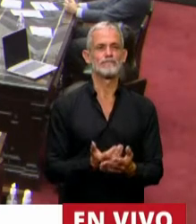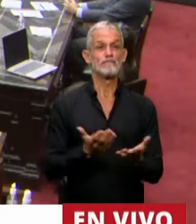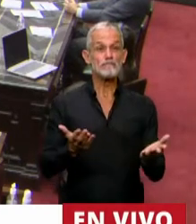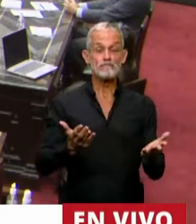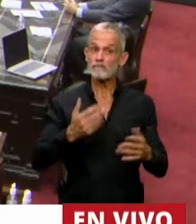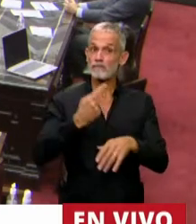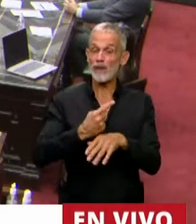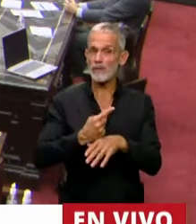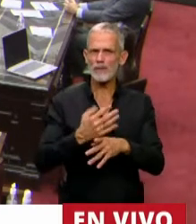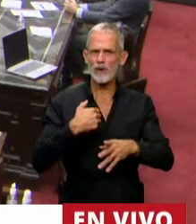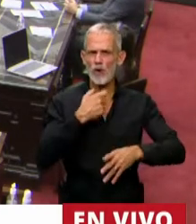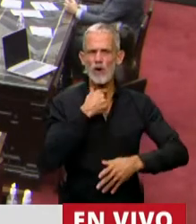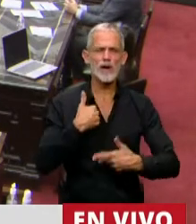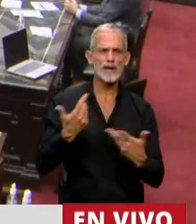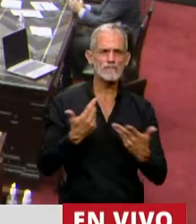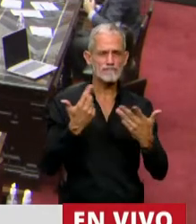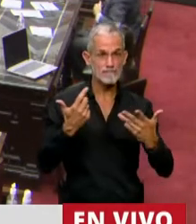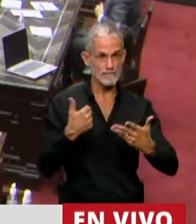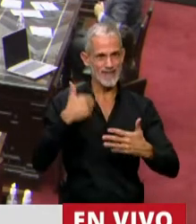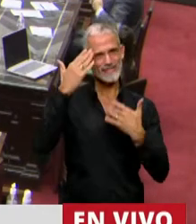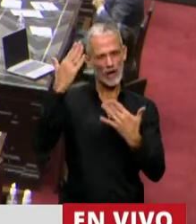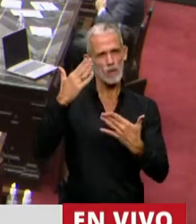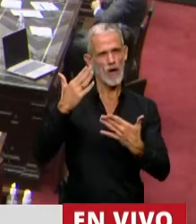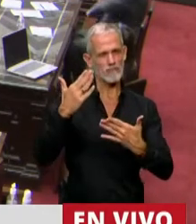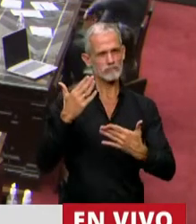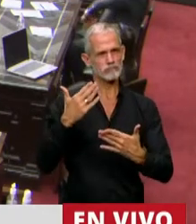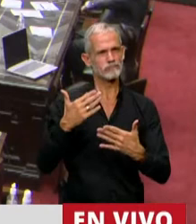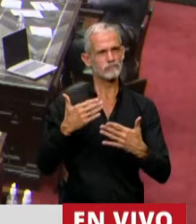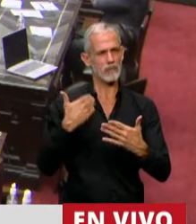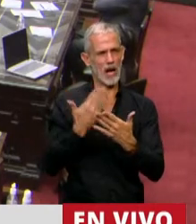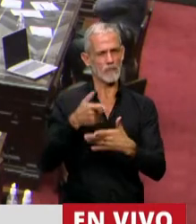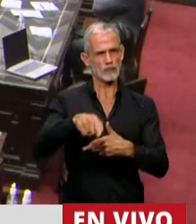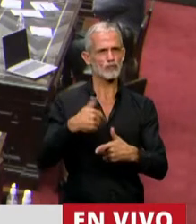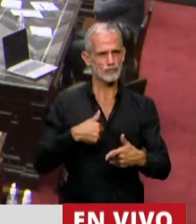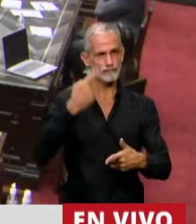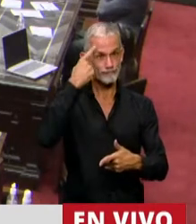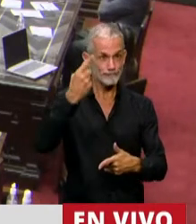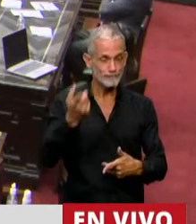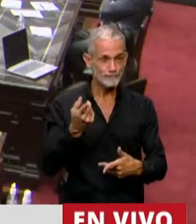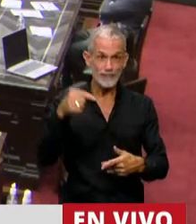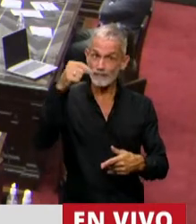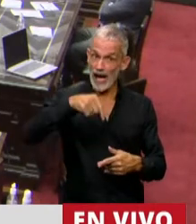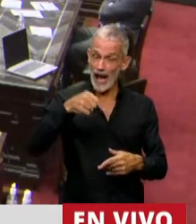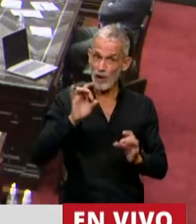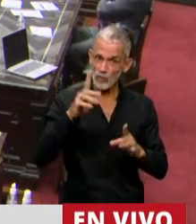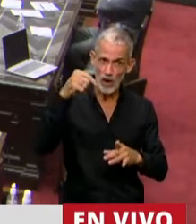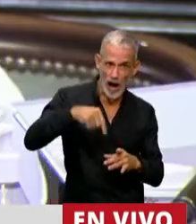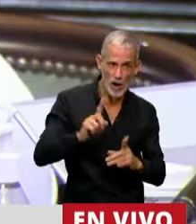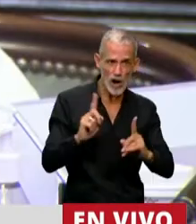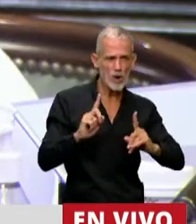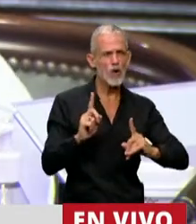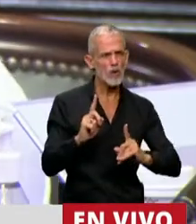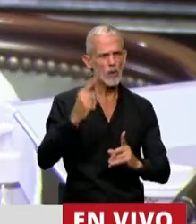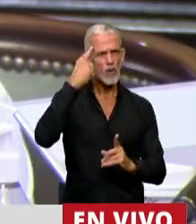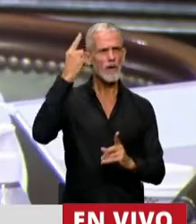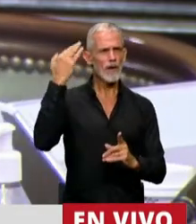Primero quiero, obviamente, saludar y acompañar la iniciativa. No solamente ahora, es una iniciativa